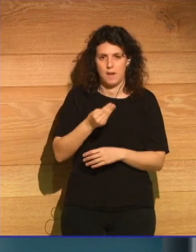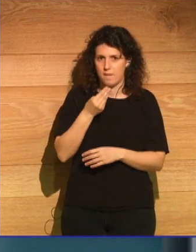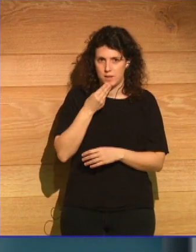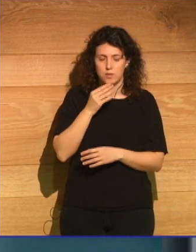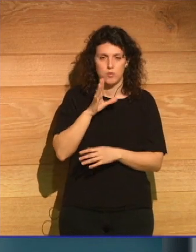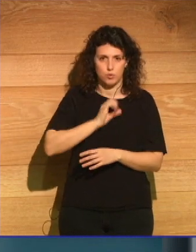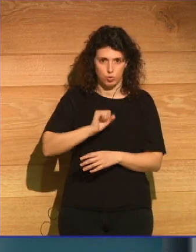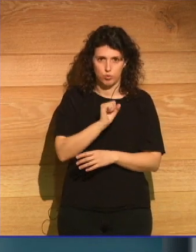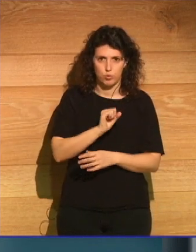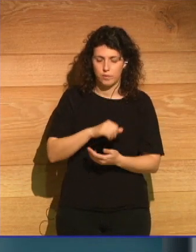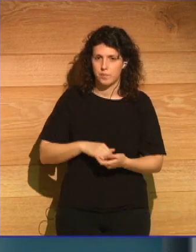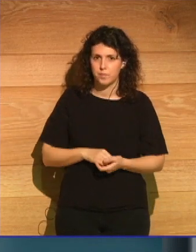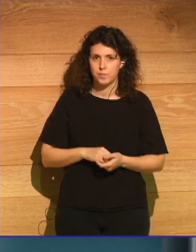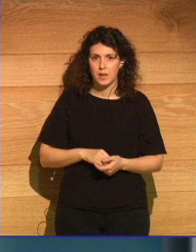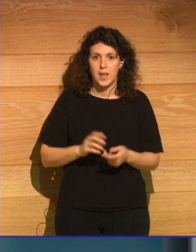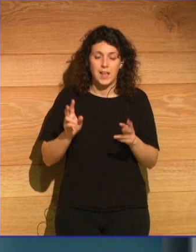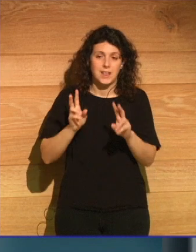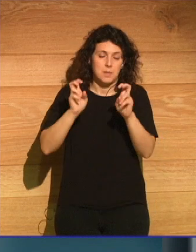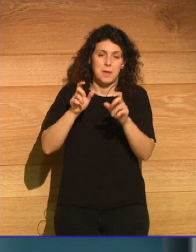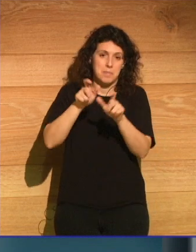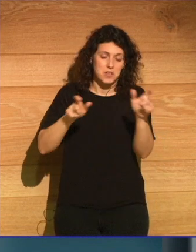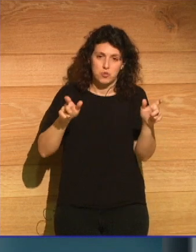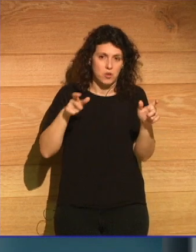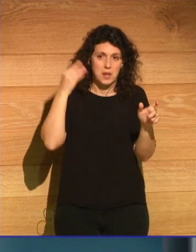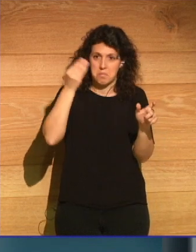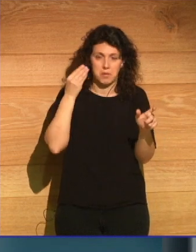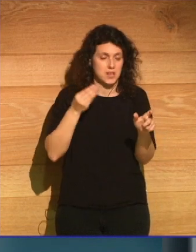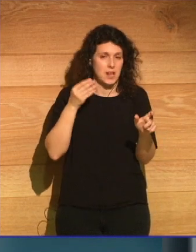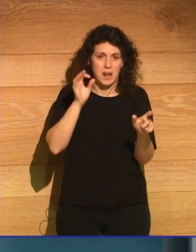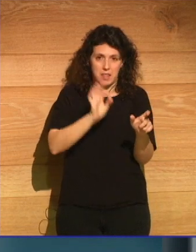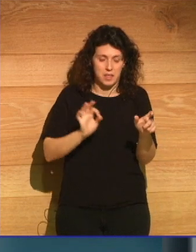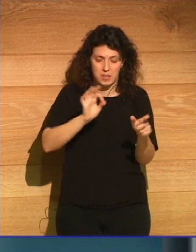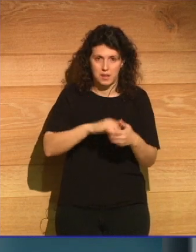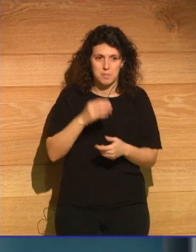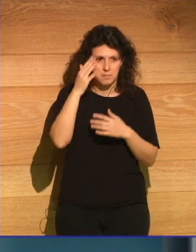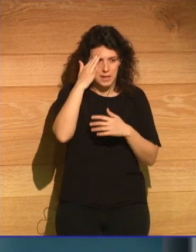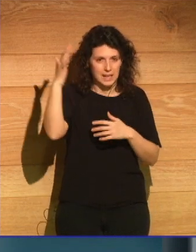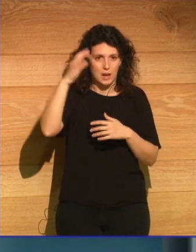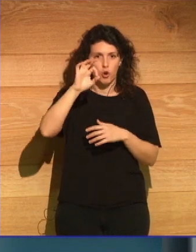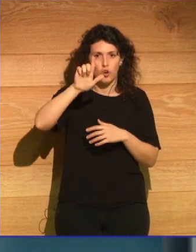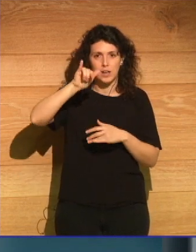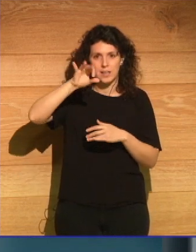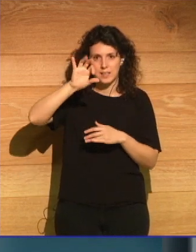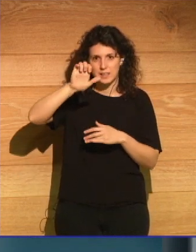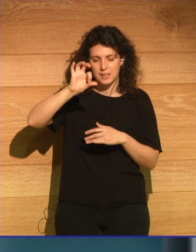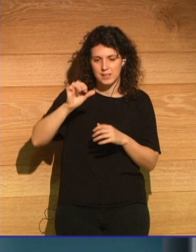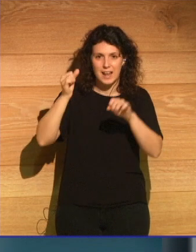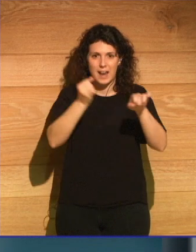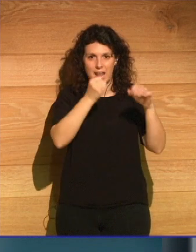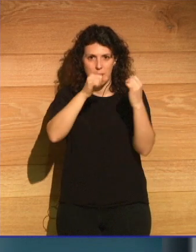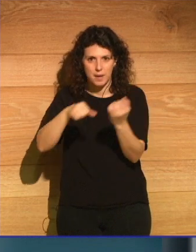algo sobre lo cual mucha gente no piensa te puedes imaginar a Ulises navegando